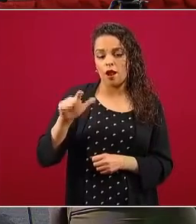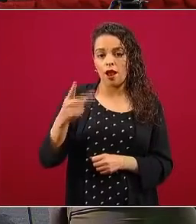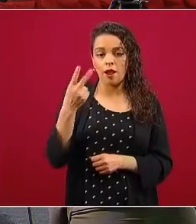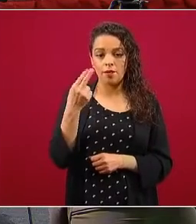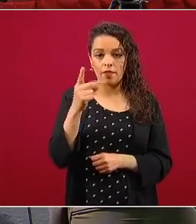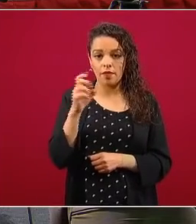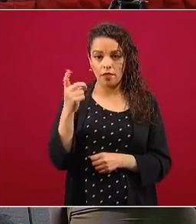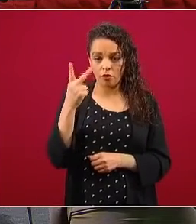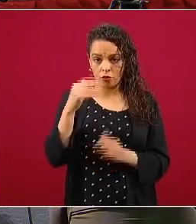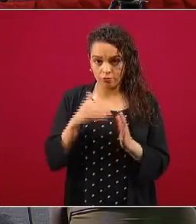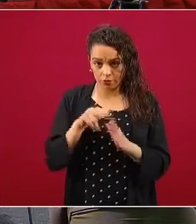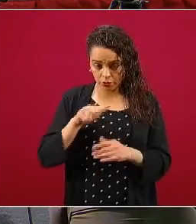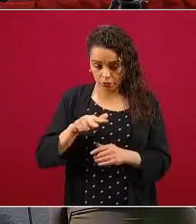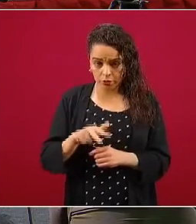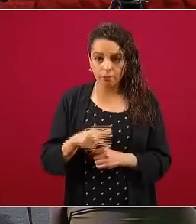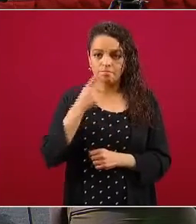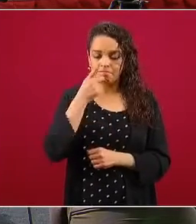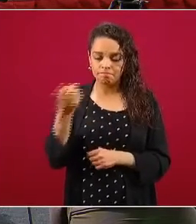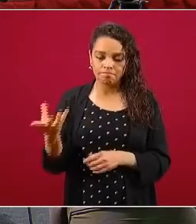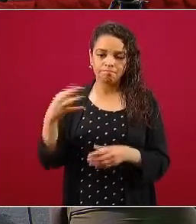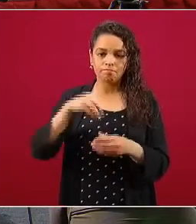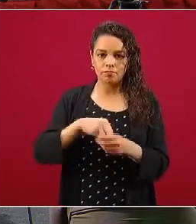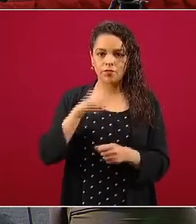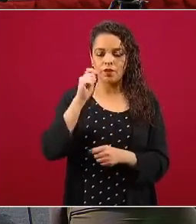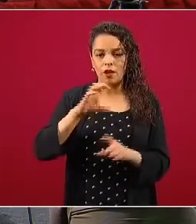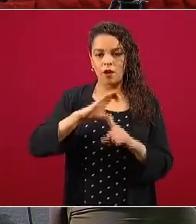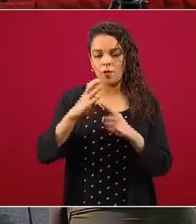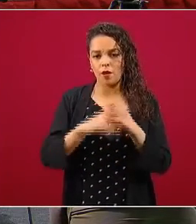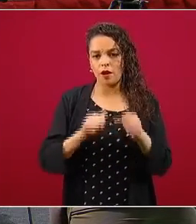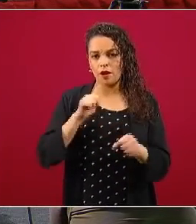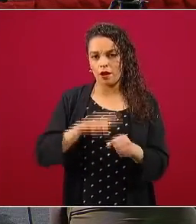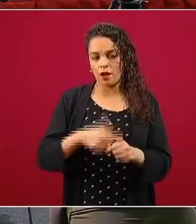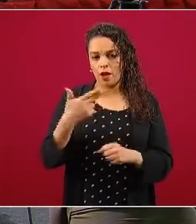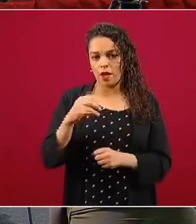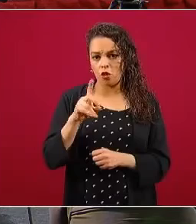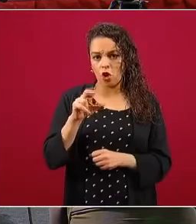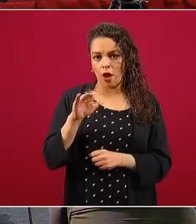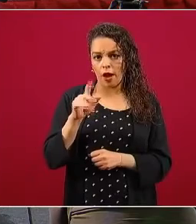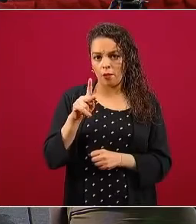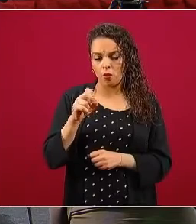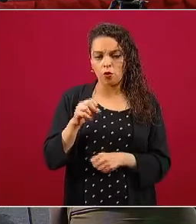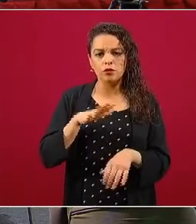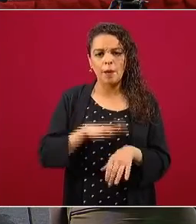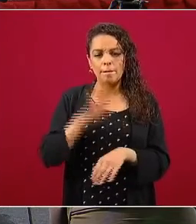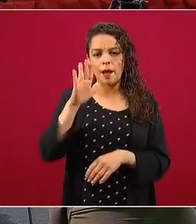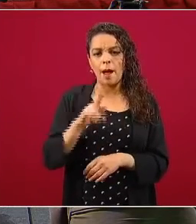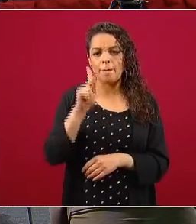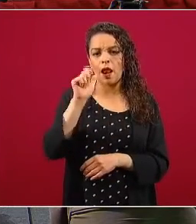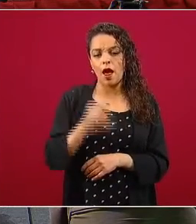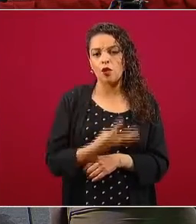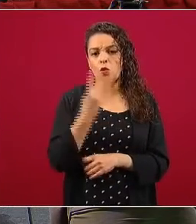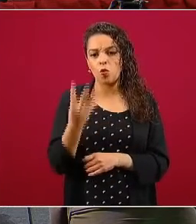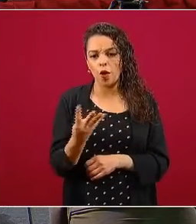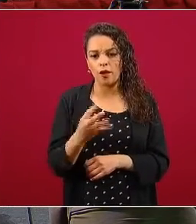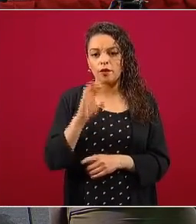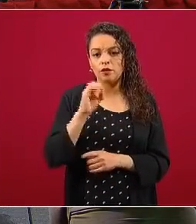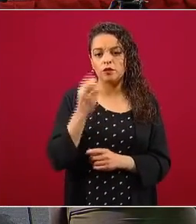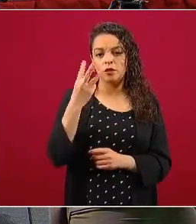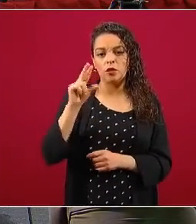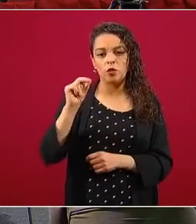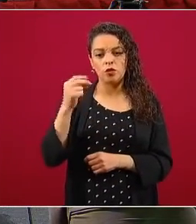se ingresaron a la Comisión Nacional de Hidrocarburos cuatro planes de exploración, AE 0381